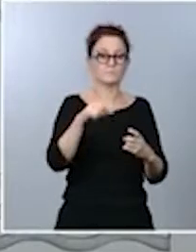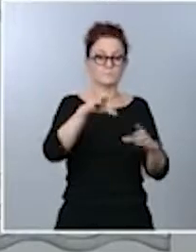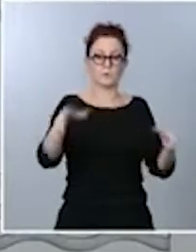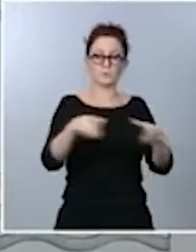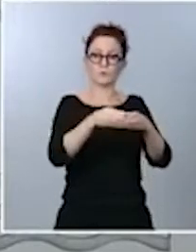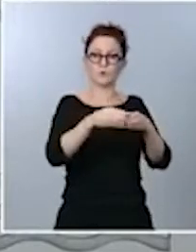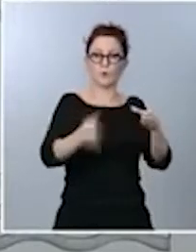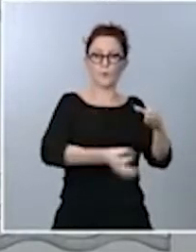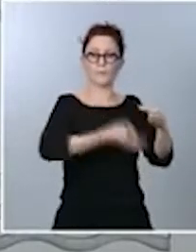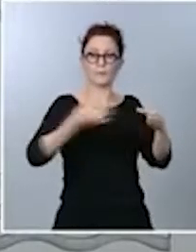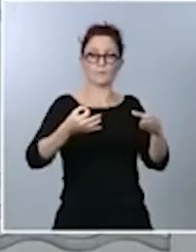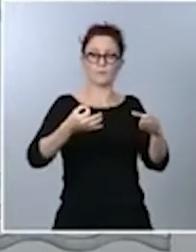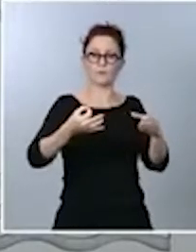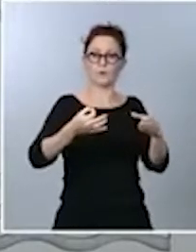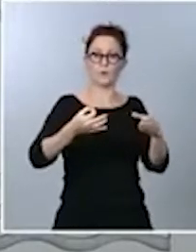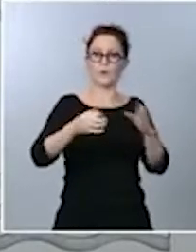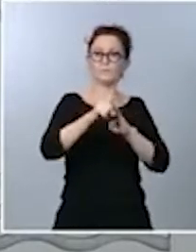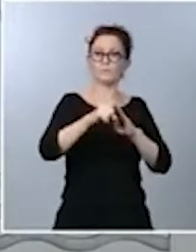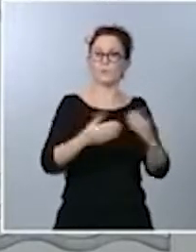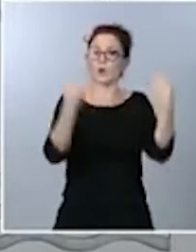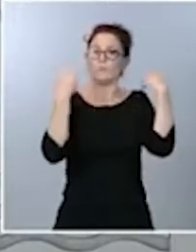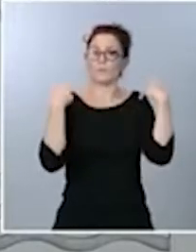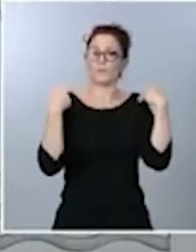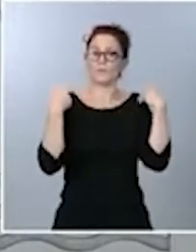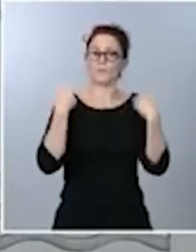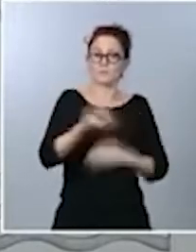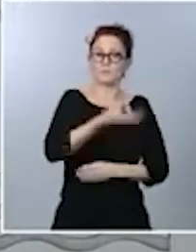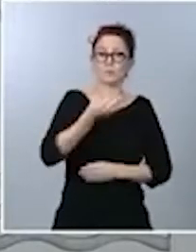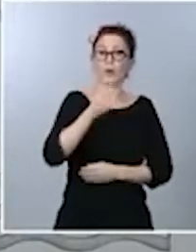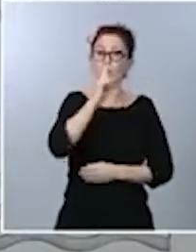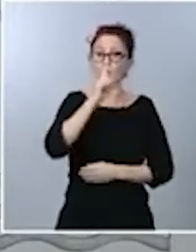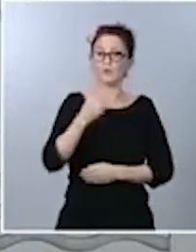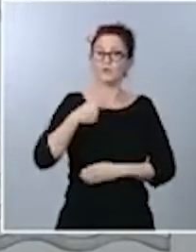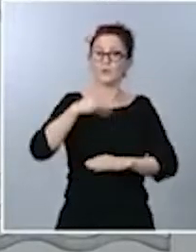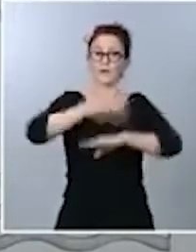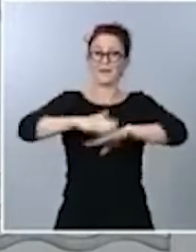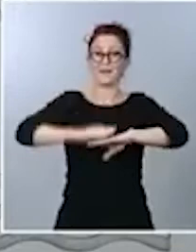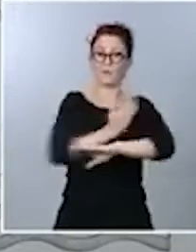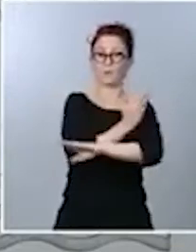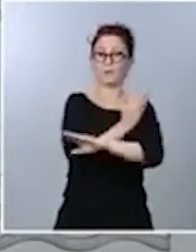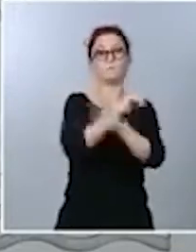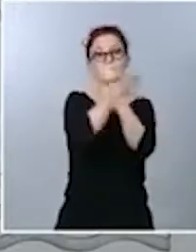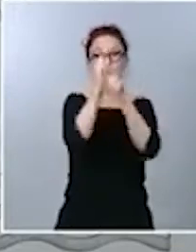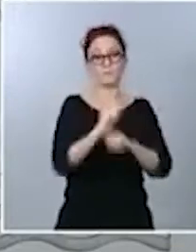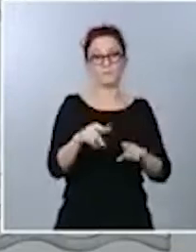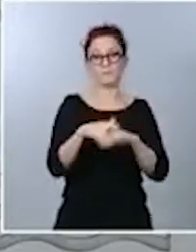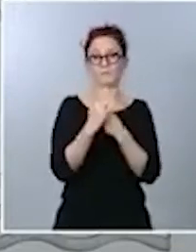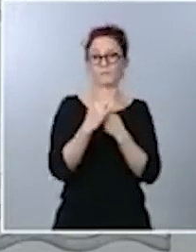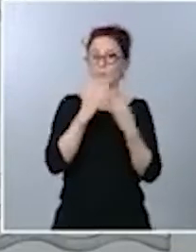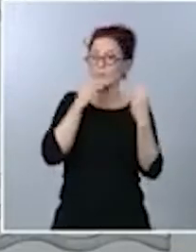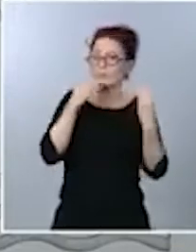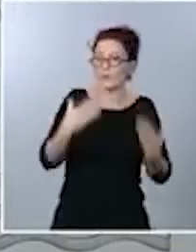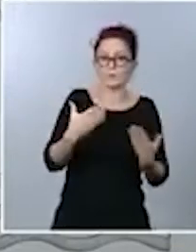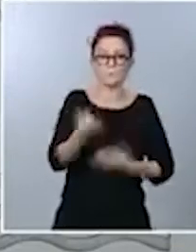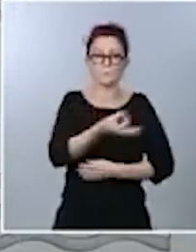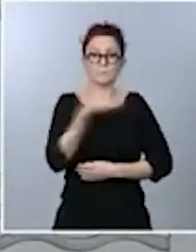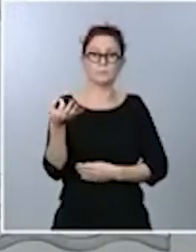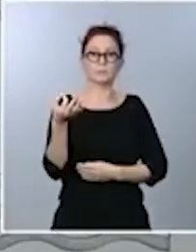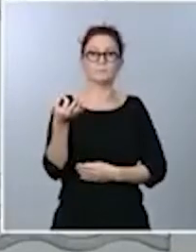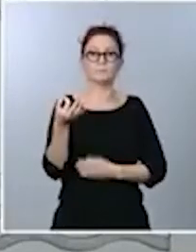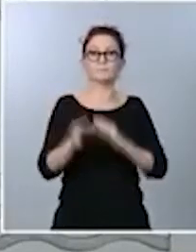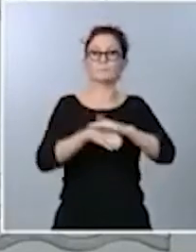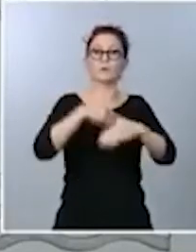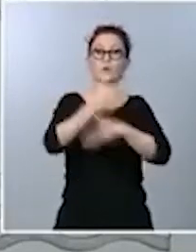sus competencias intactas. Un órgano que lleva ya dos años caducados. Es difícil que esa situación se pueda mantener. Así que seguimos